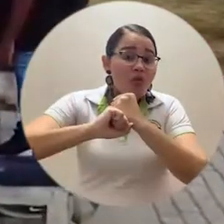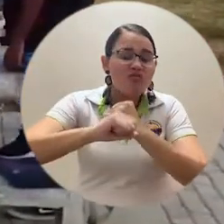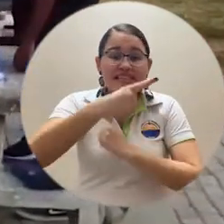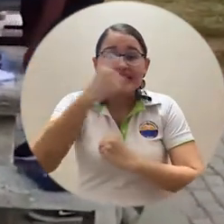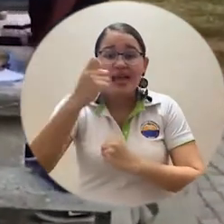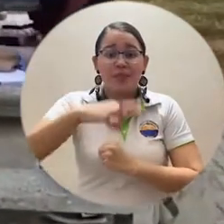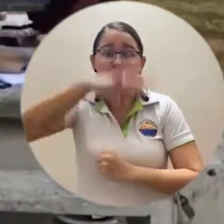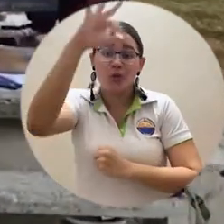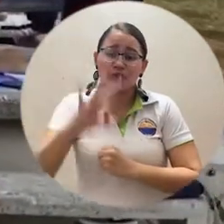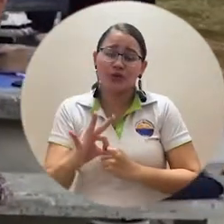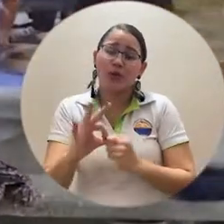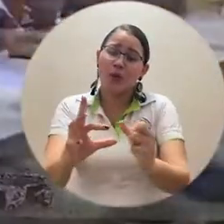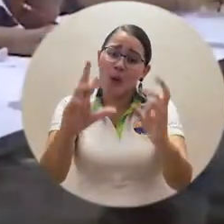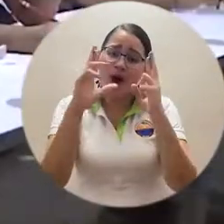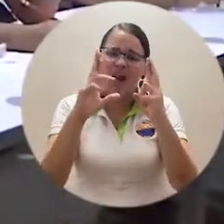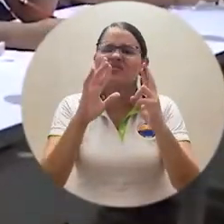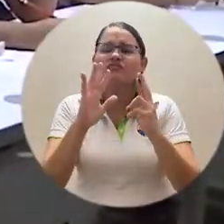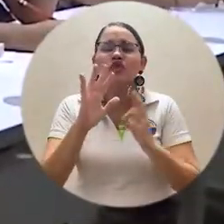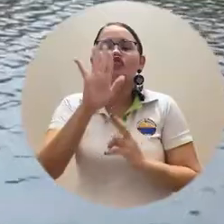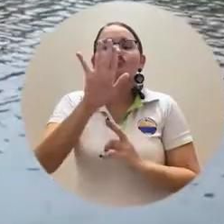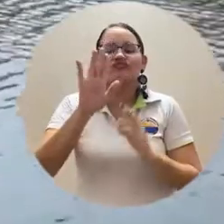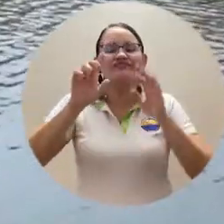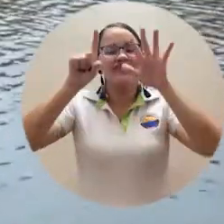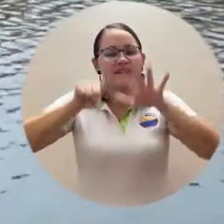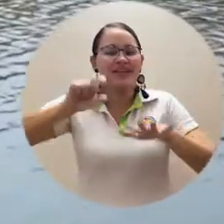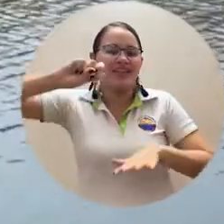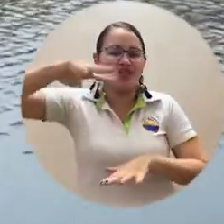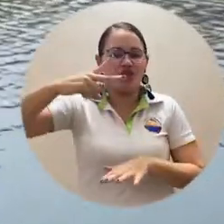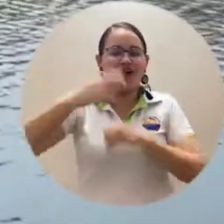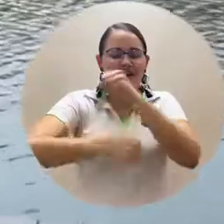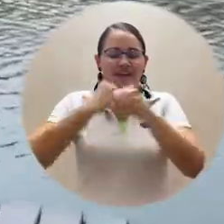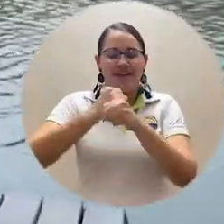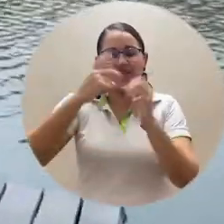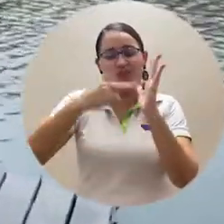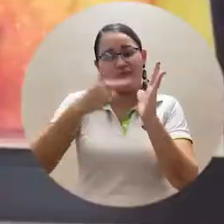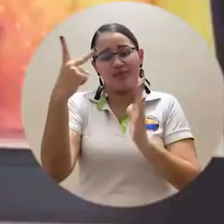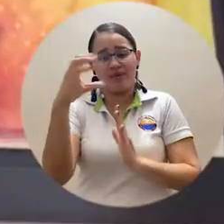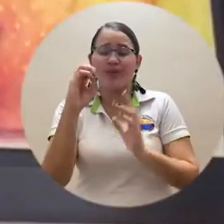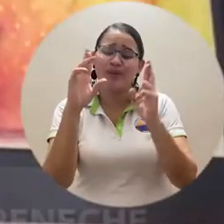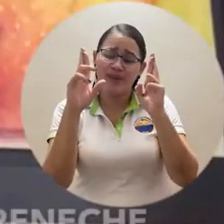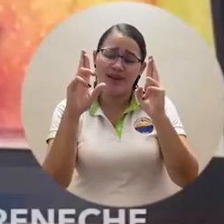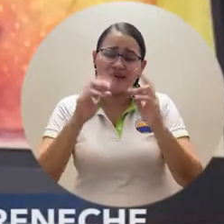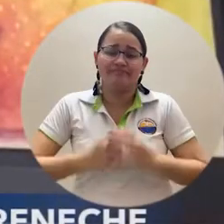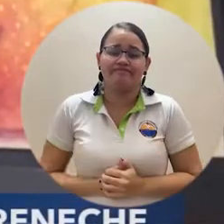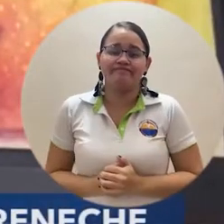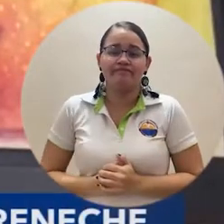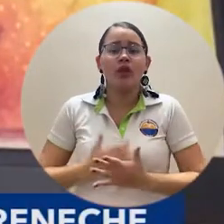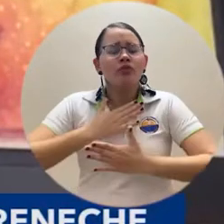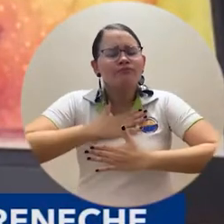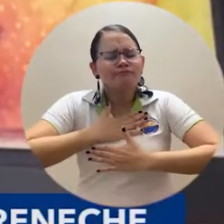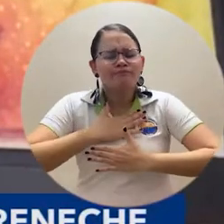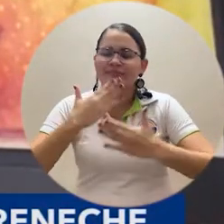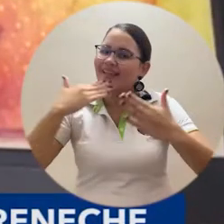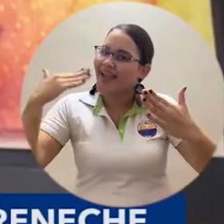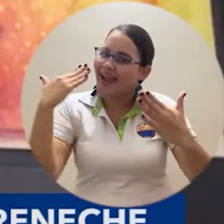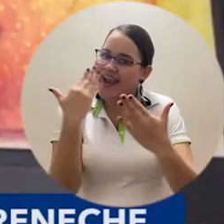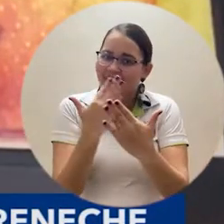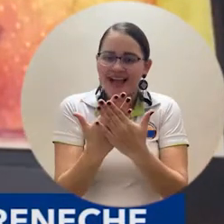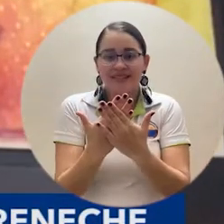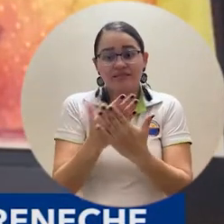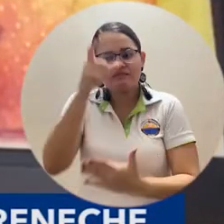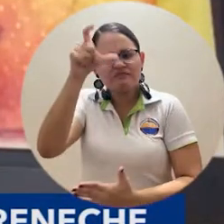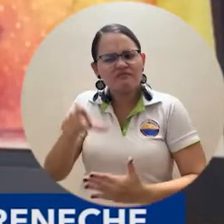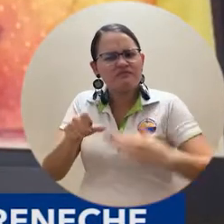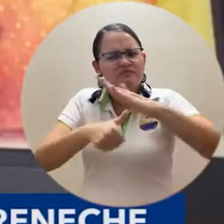costo de la matrícula de los estudiantes para el seguro semestre del año 2020. Quisiera agradecerle al señor rector Pablo Vera Salazar